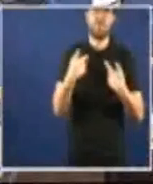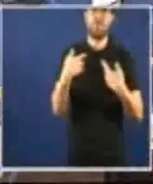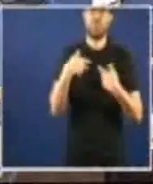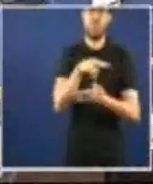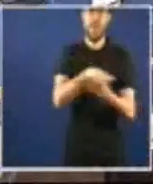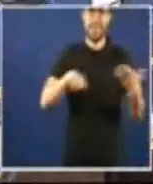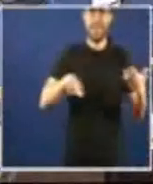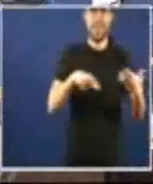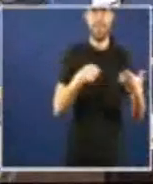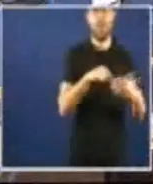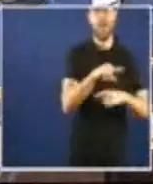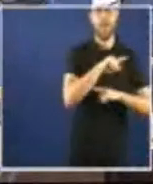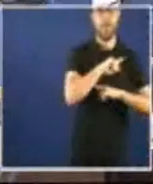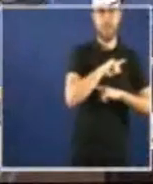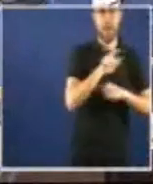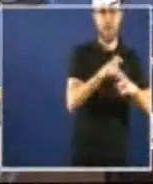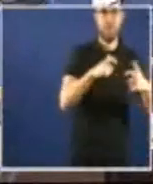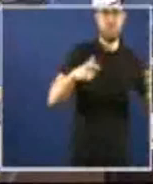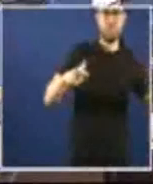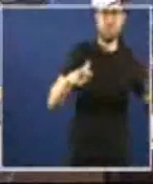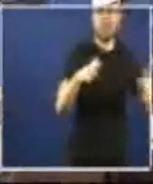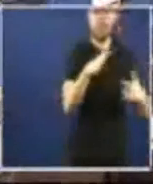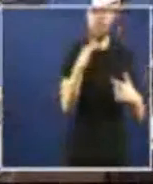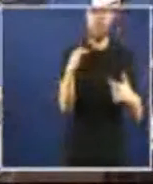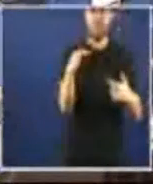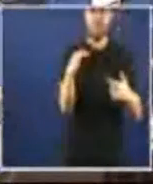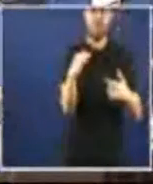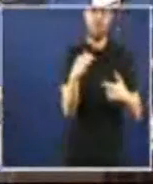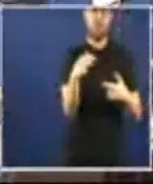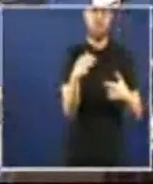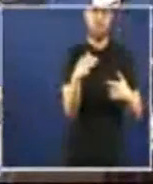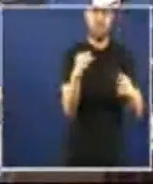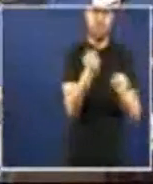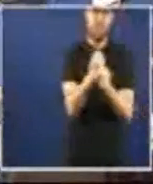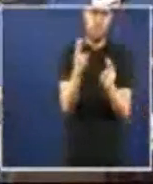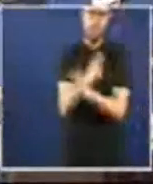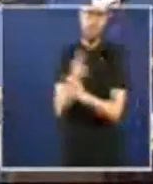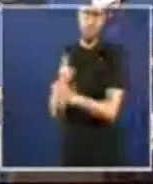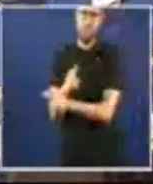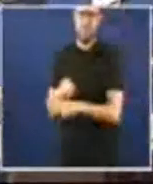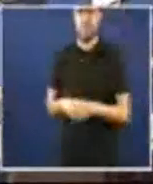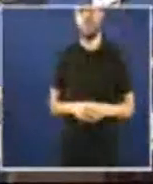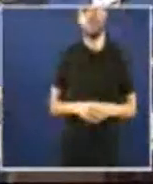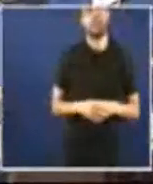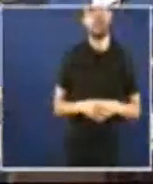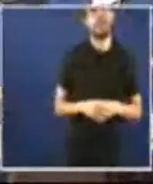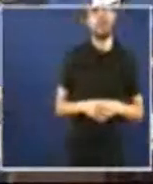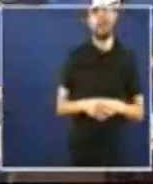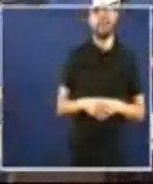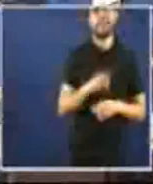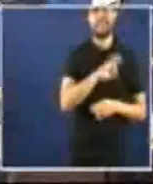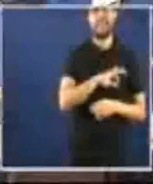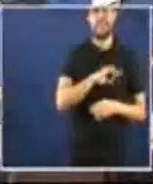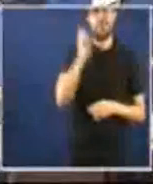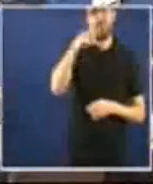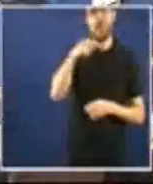destrucción de emprego e o insoportável aumento correlativo do paro só dous apontamentos como mostra dende que o señor Núñez preside a